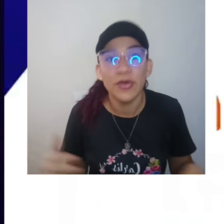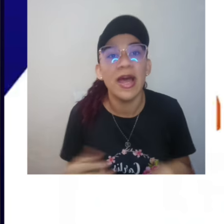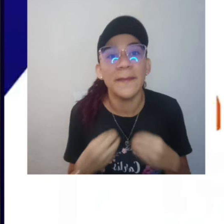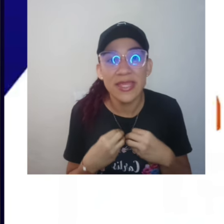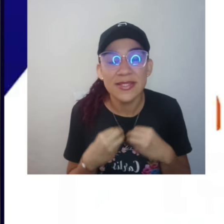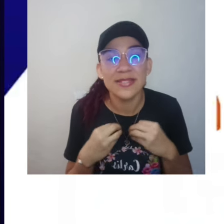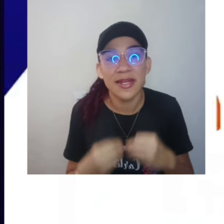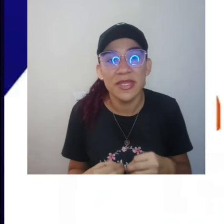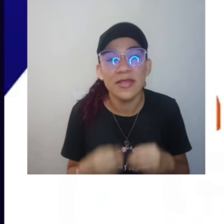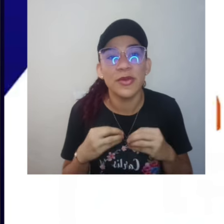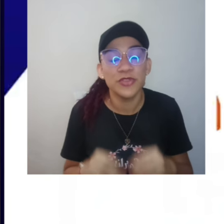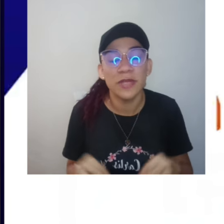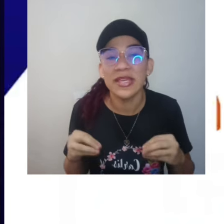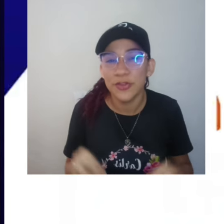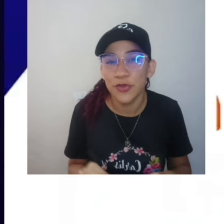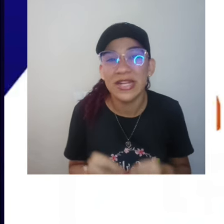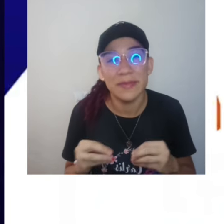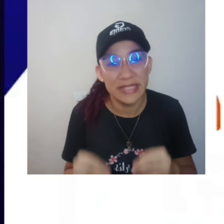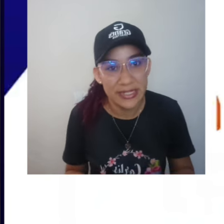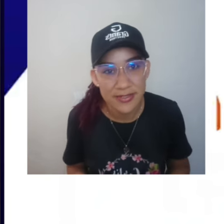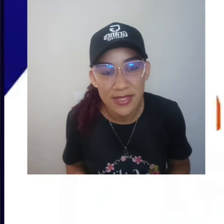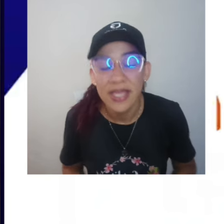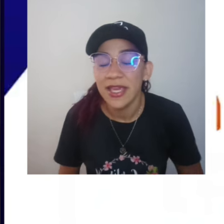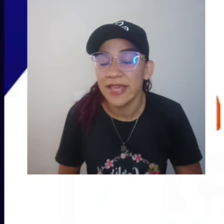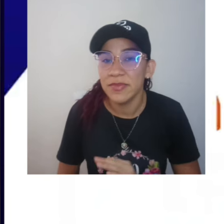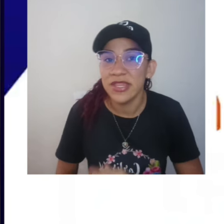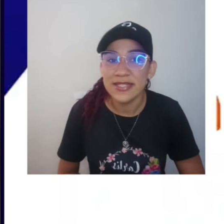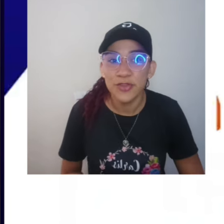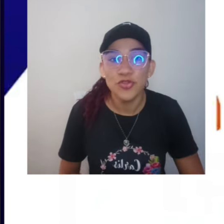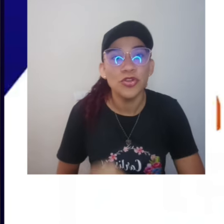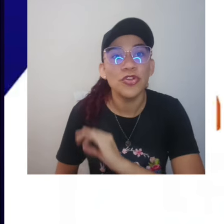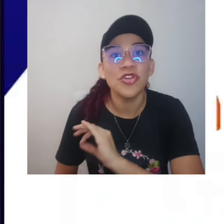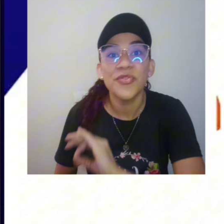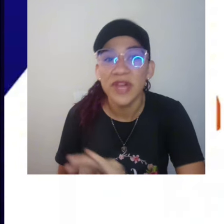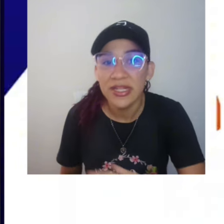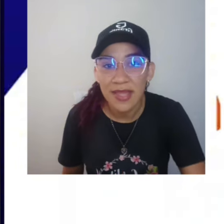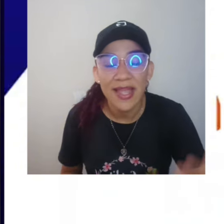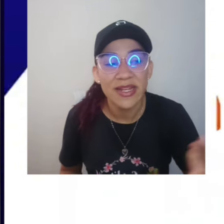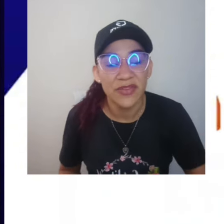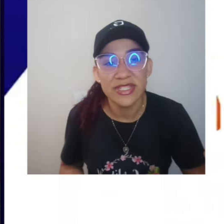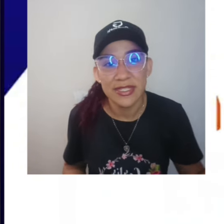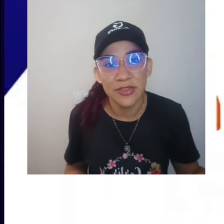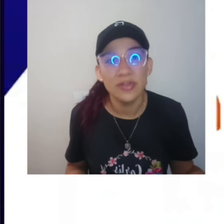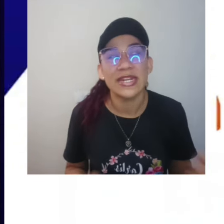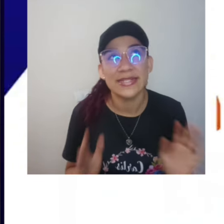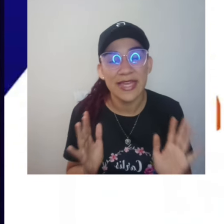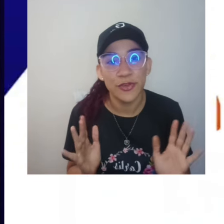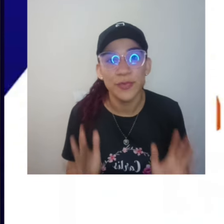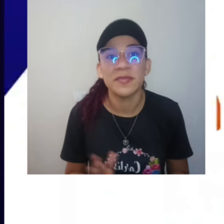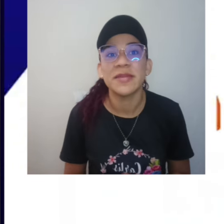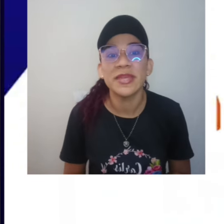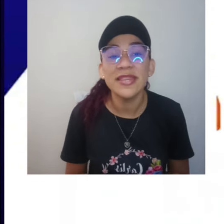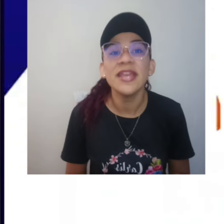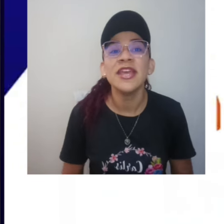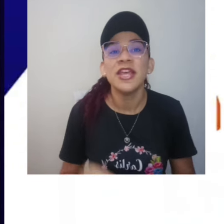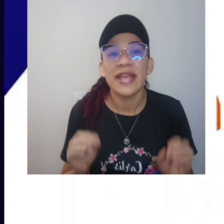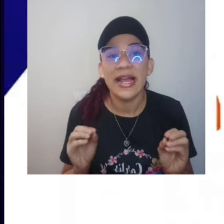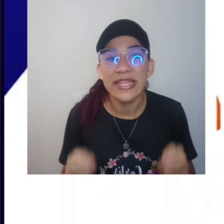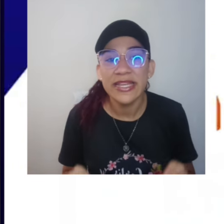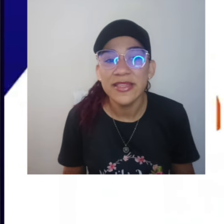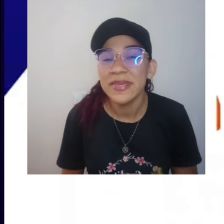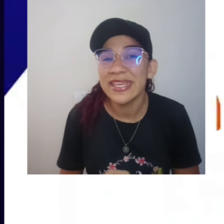completo. A mí, sinceramente, me gusta más que todo en las mañanas. En mi desayuno no falta el cafecito, gracias a Dios, primeramente.